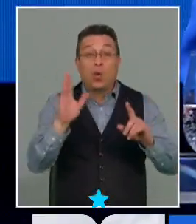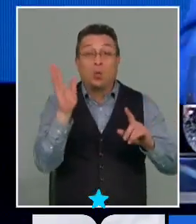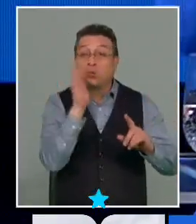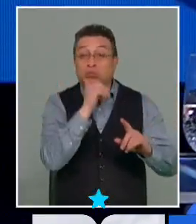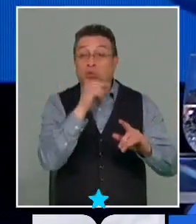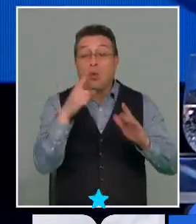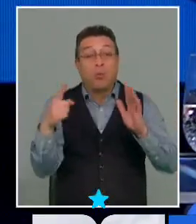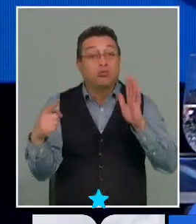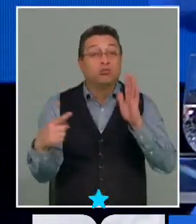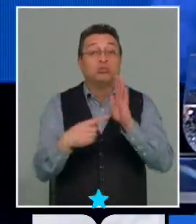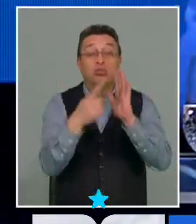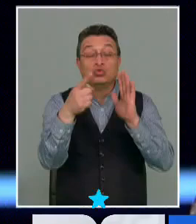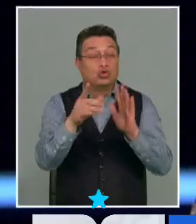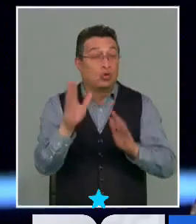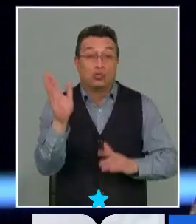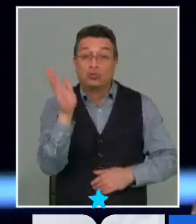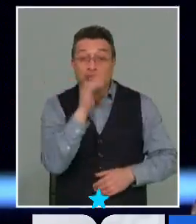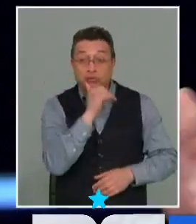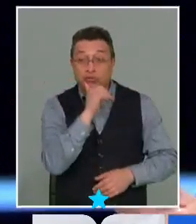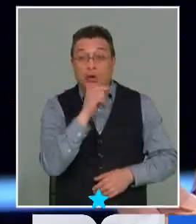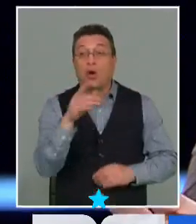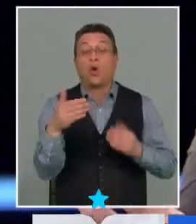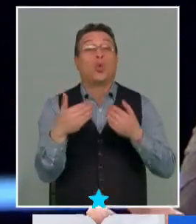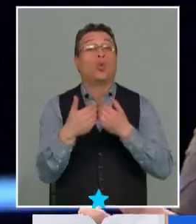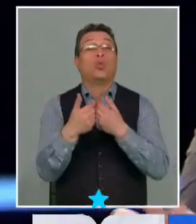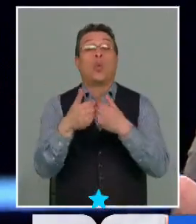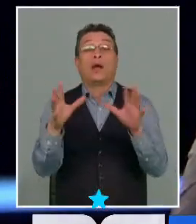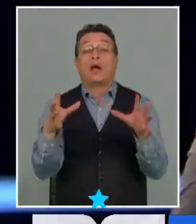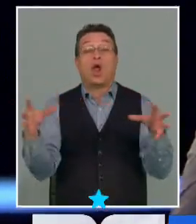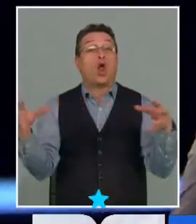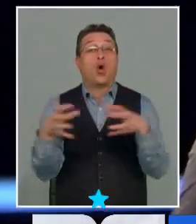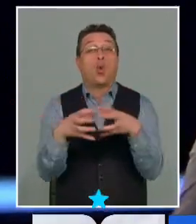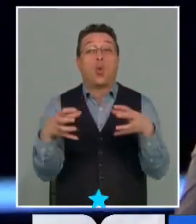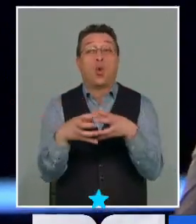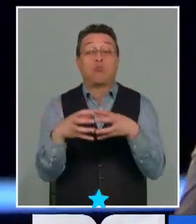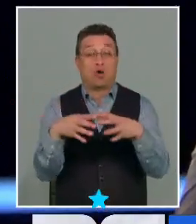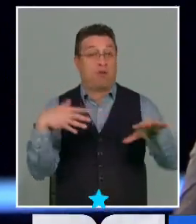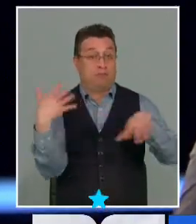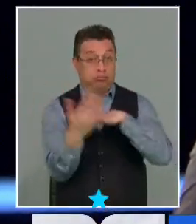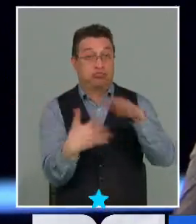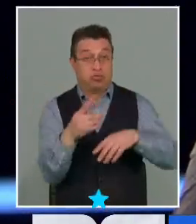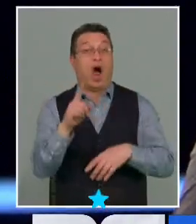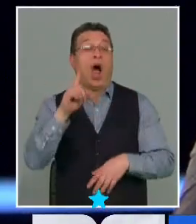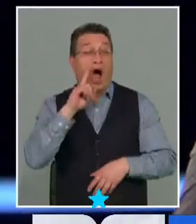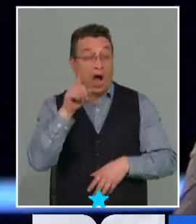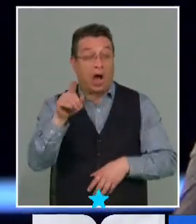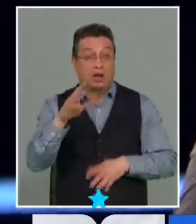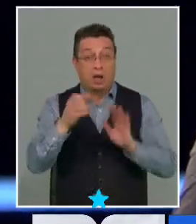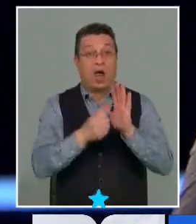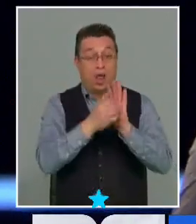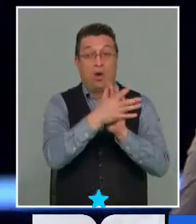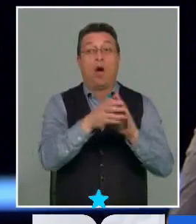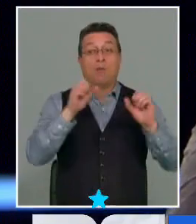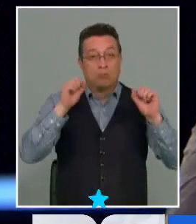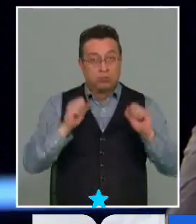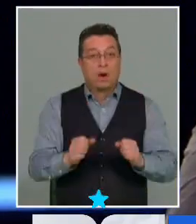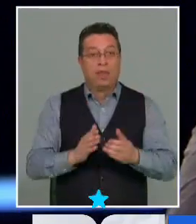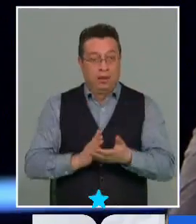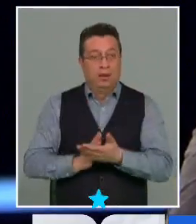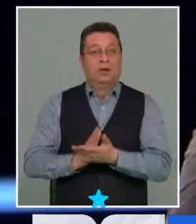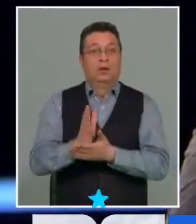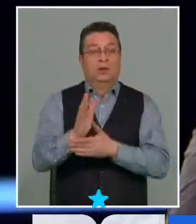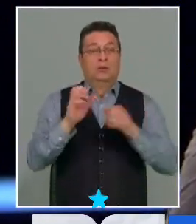el punto, el inciso, cualquier grupo, sobre todo los grupos violentos que hoy día existen en la Araucanía, van a empezar, podrían empezar